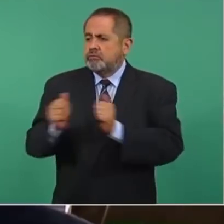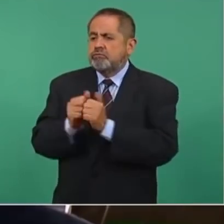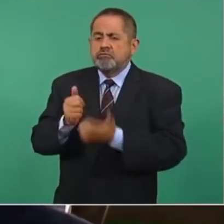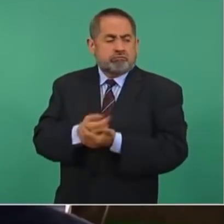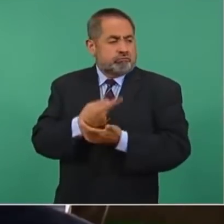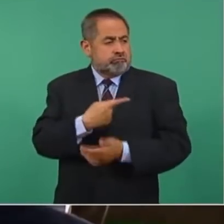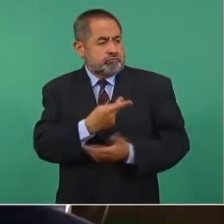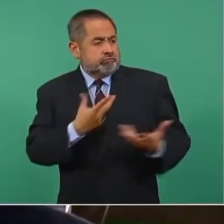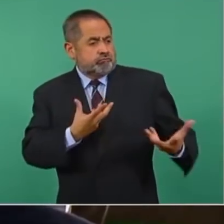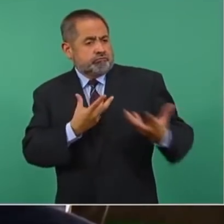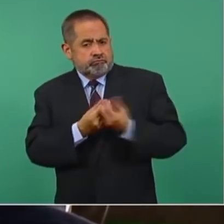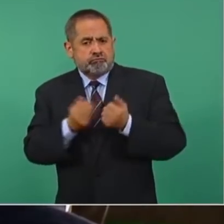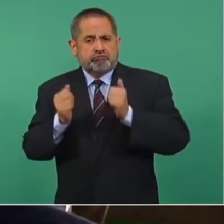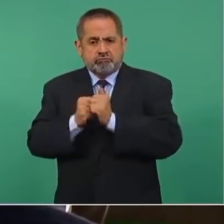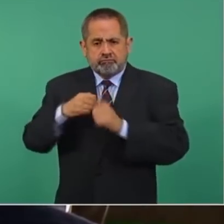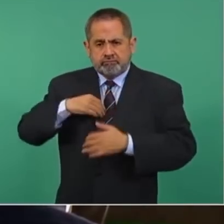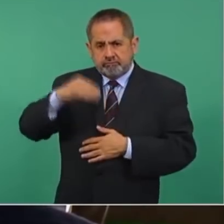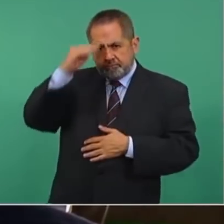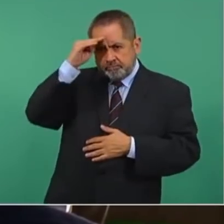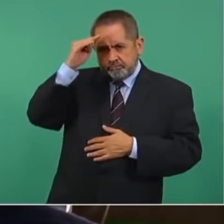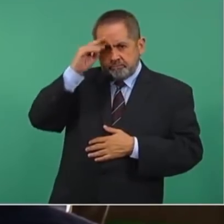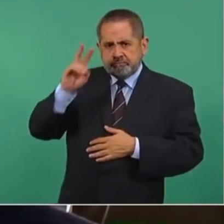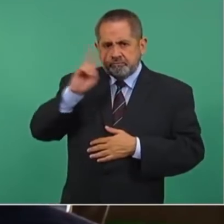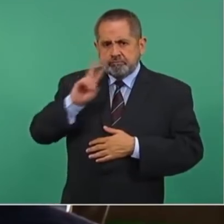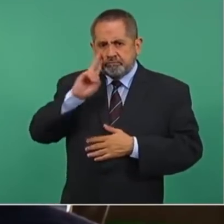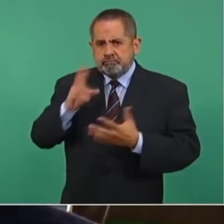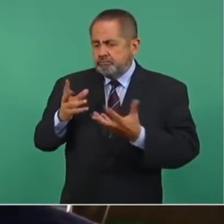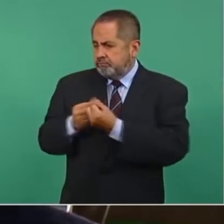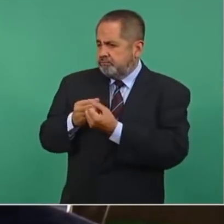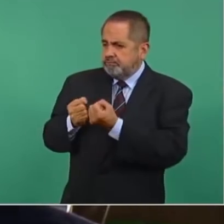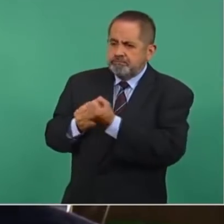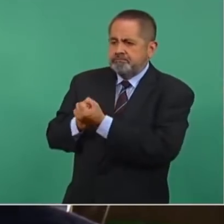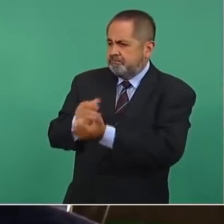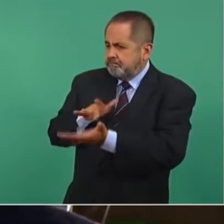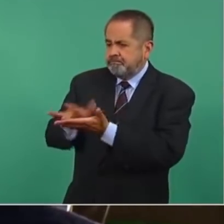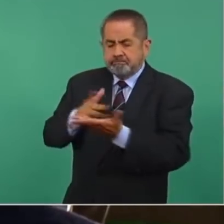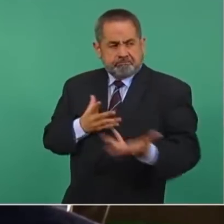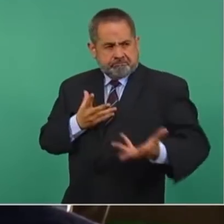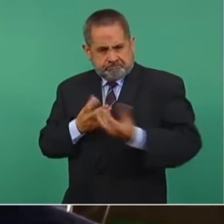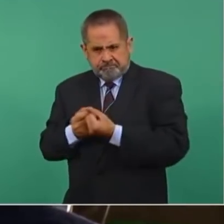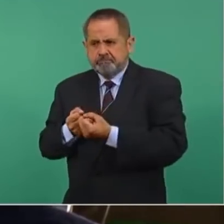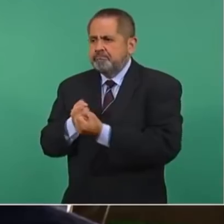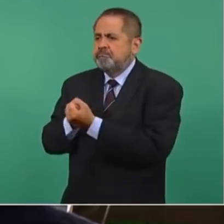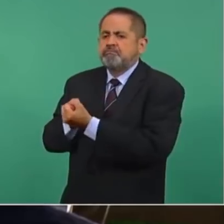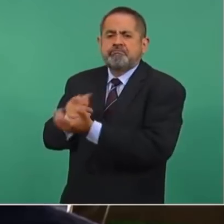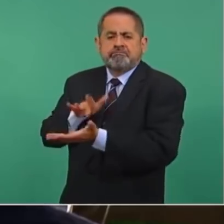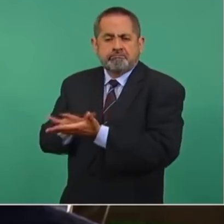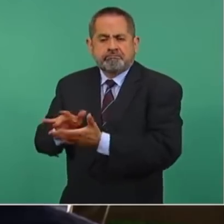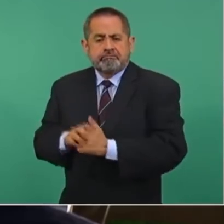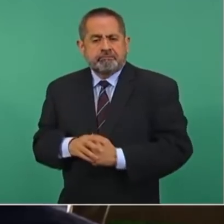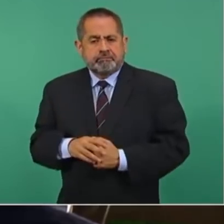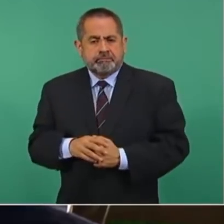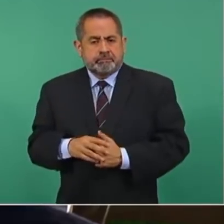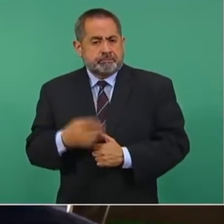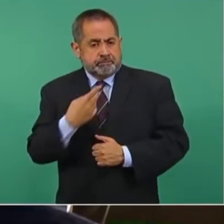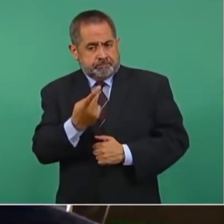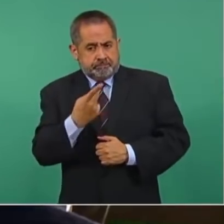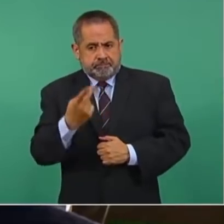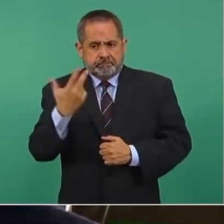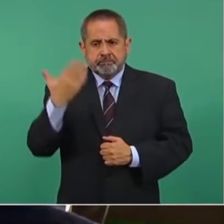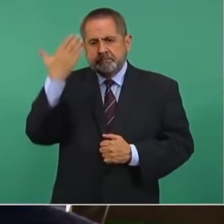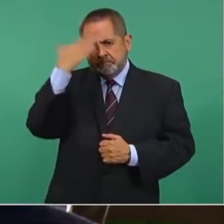prácticas y considerar una posible actividad pilota conjunta. Ambos sabemos que la